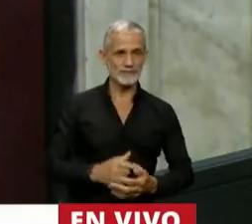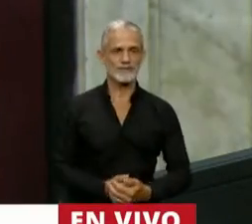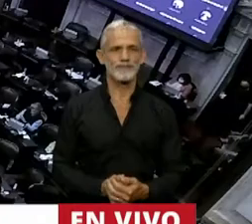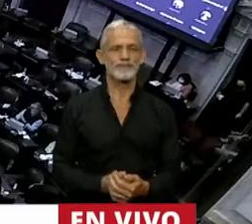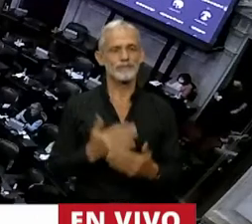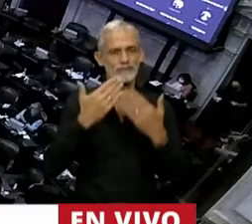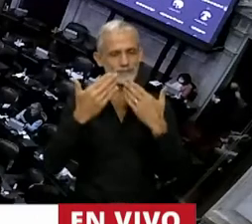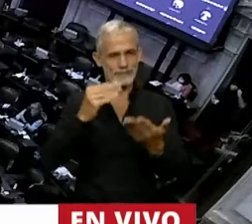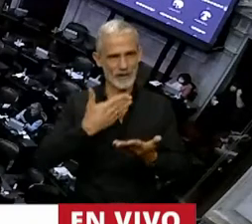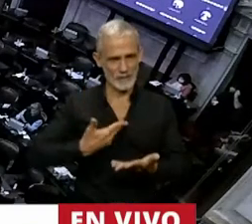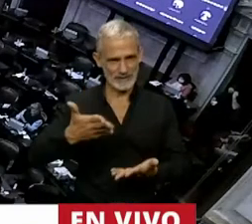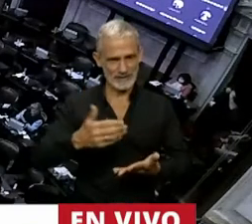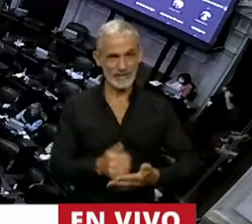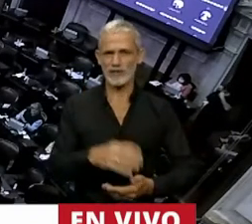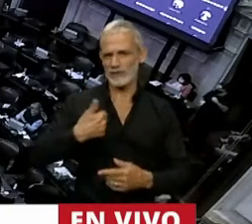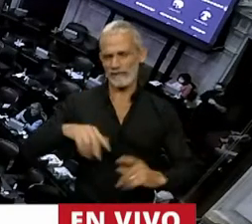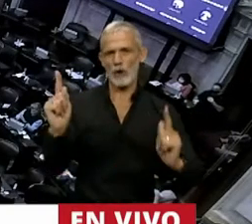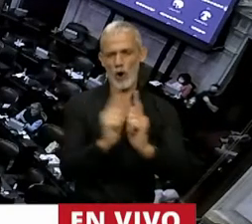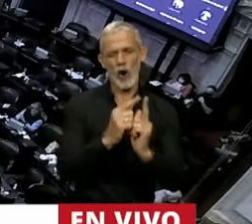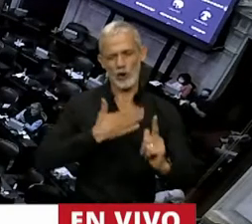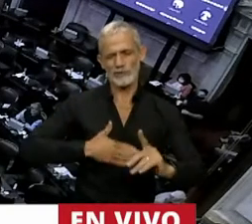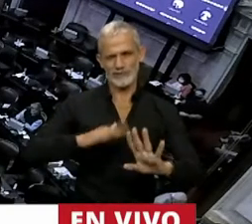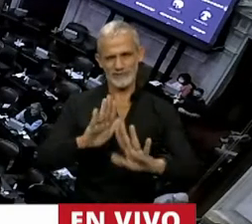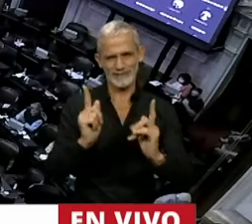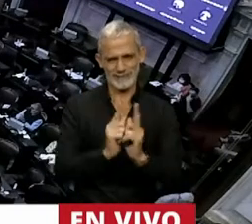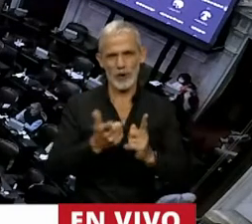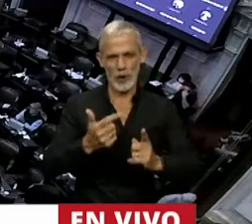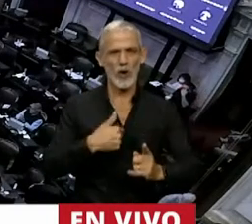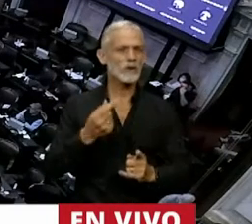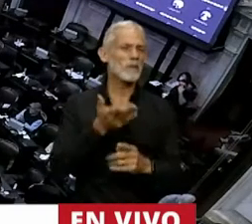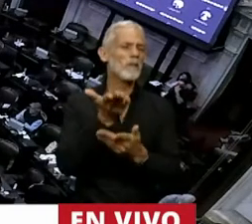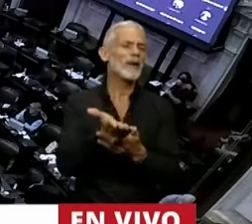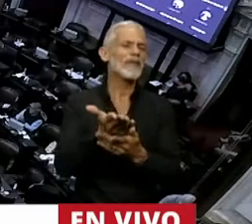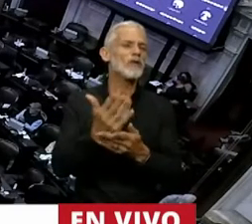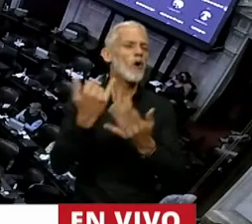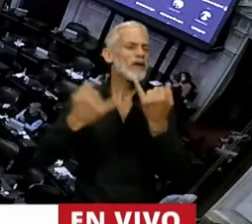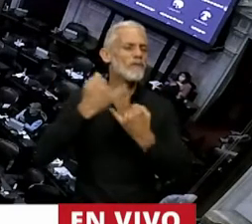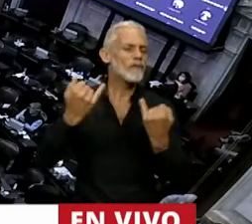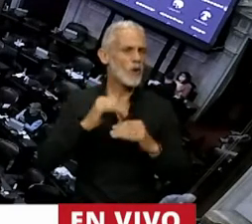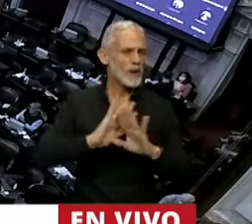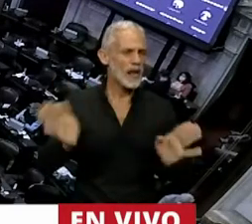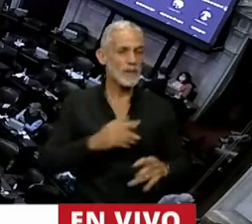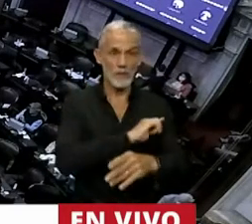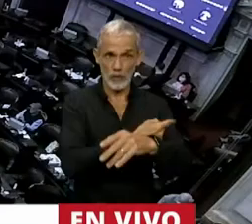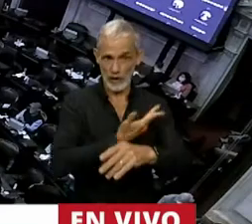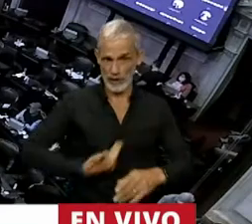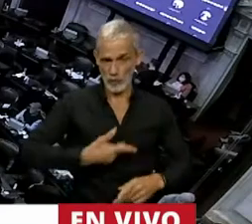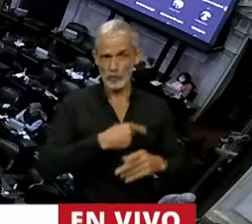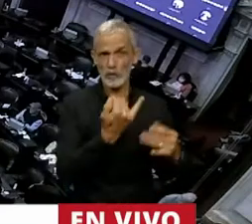Gracias, señor Presidente. Voy a ser breve, que es tranquilo. No, es un pedido de informes al Ejecutivo.